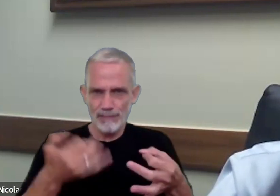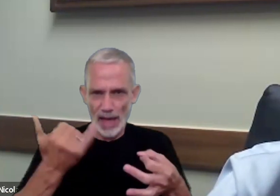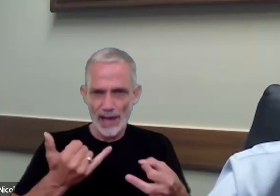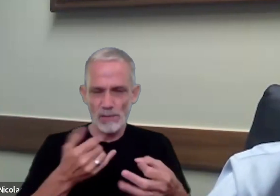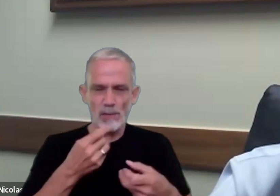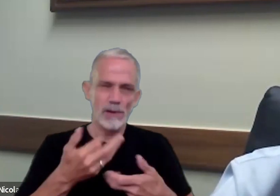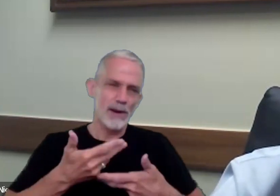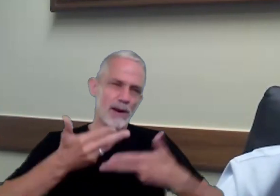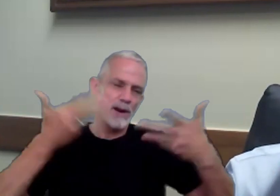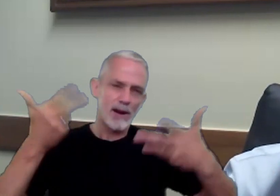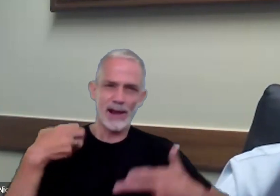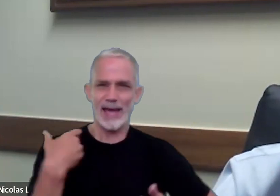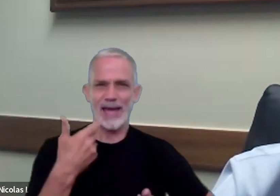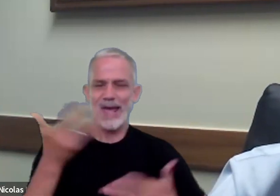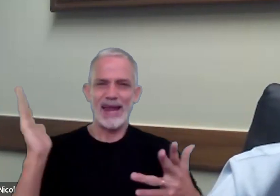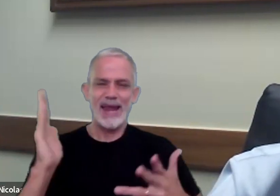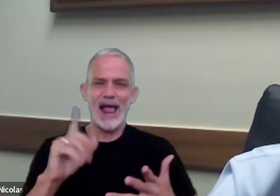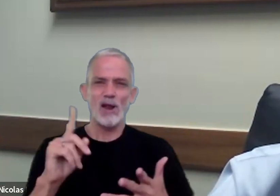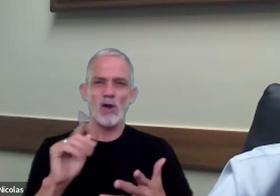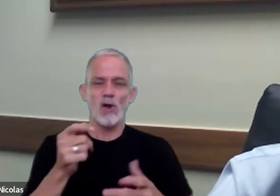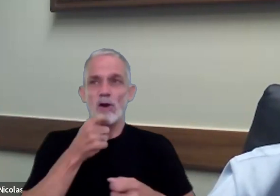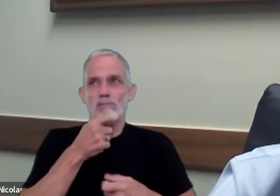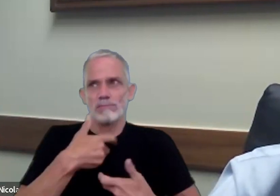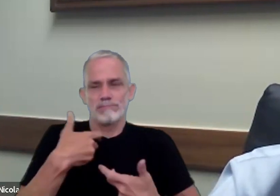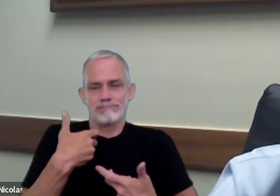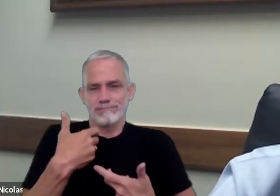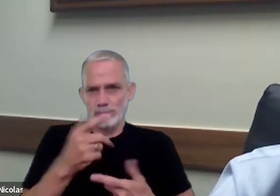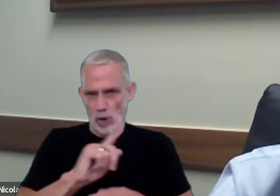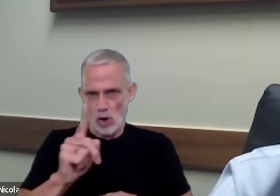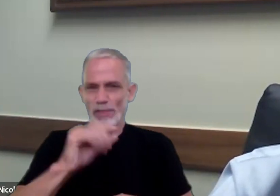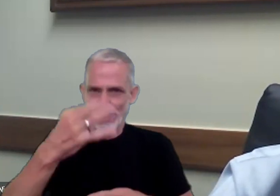pueden ser con respuestas de carácter general